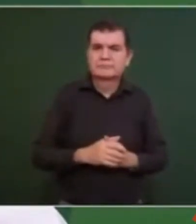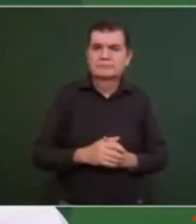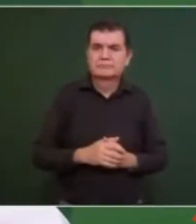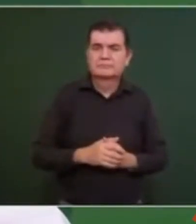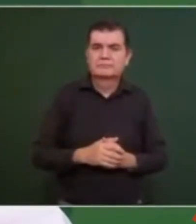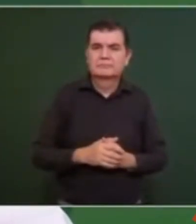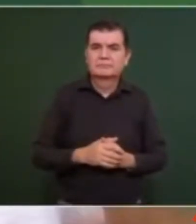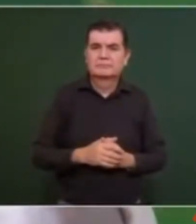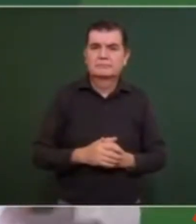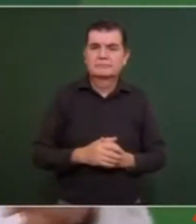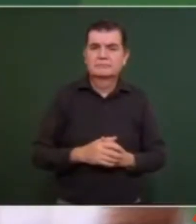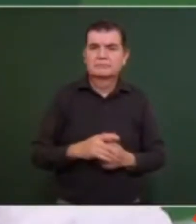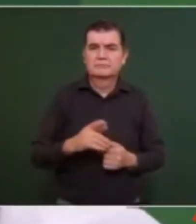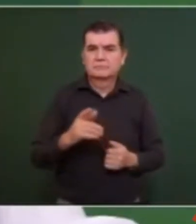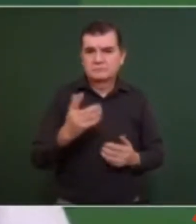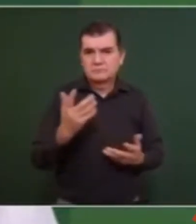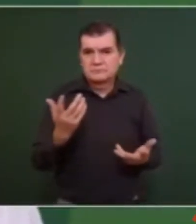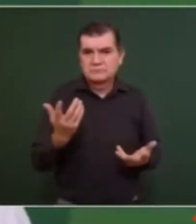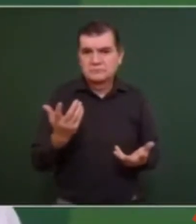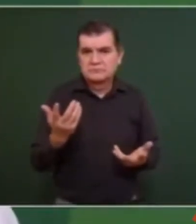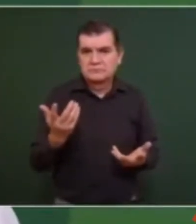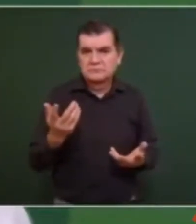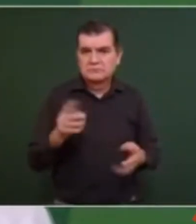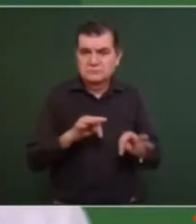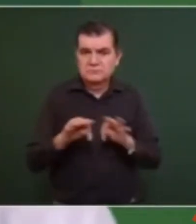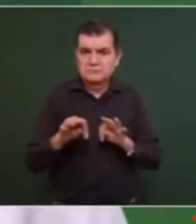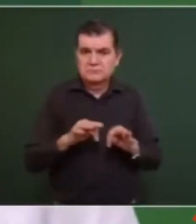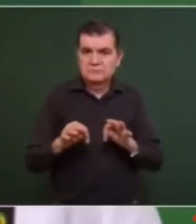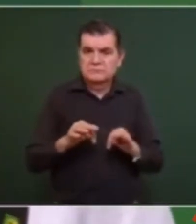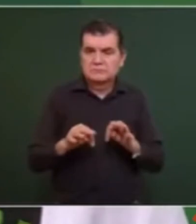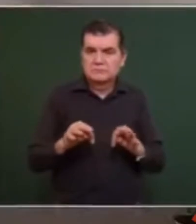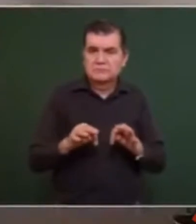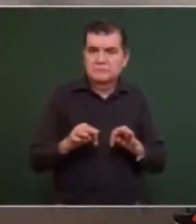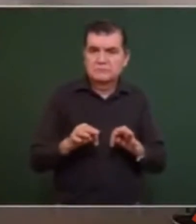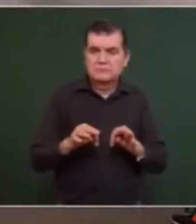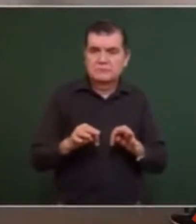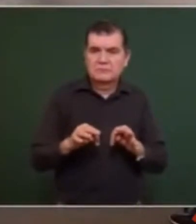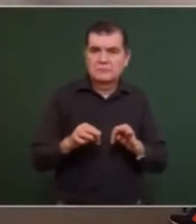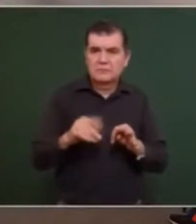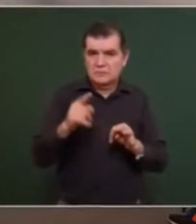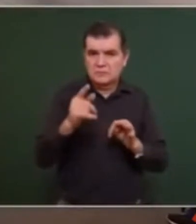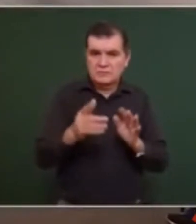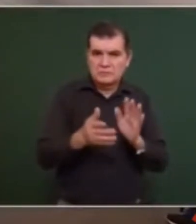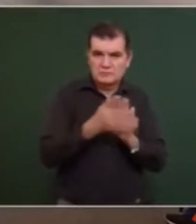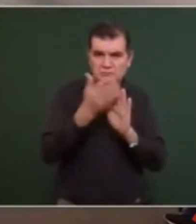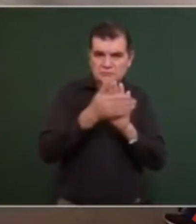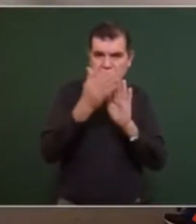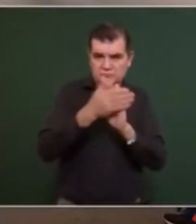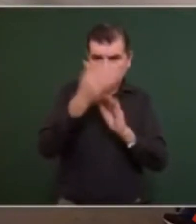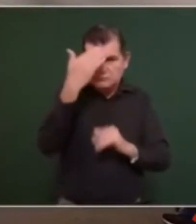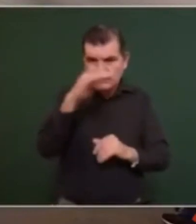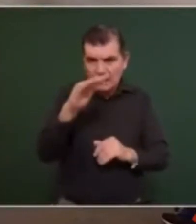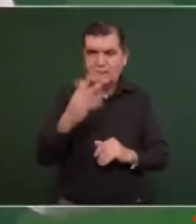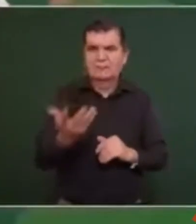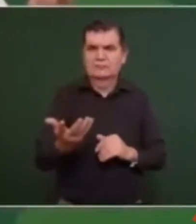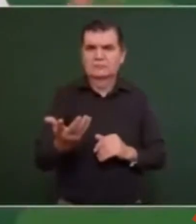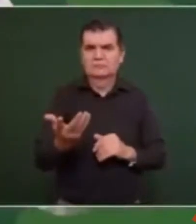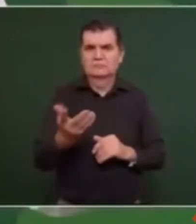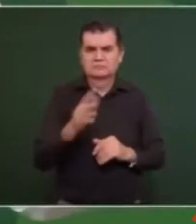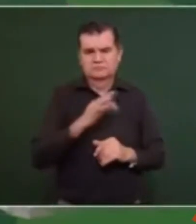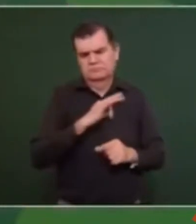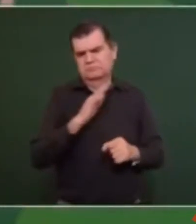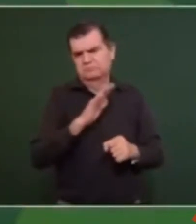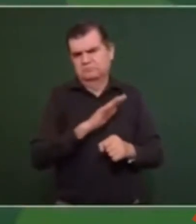si trabajan en la construcción pues sería